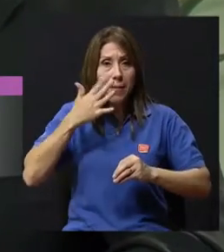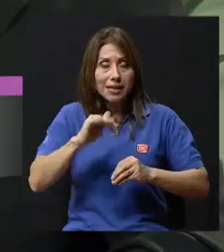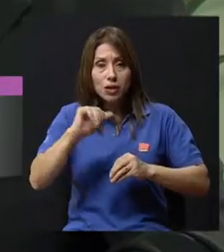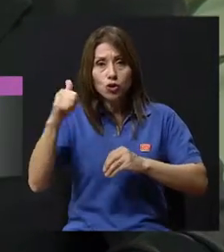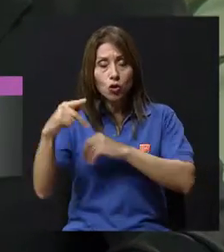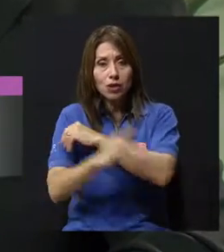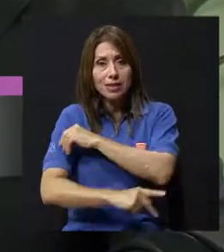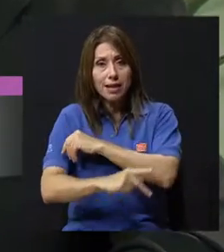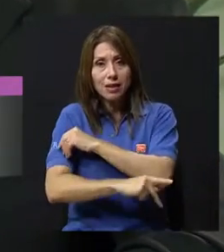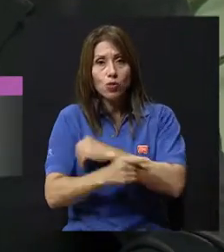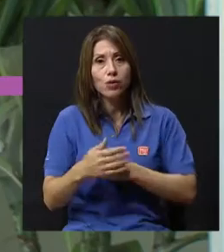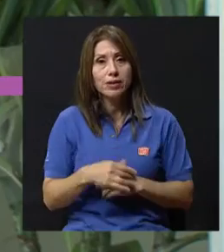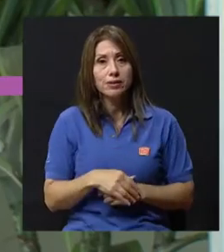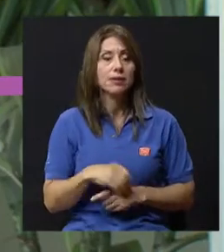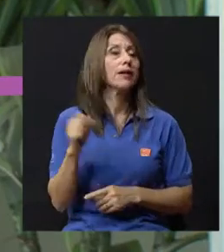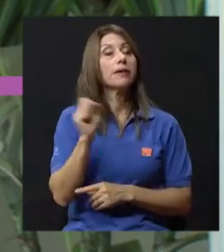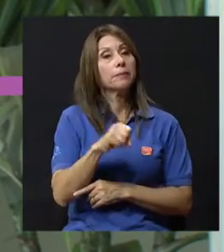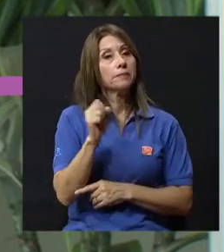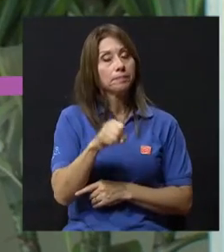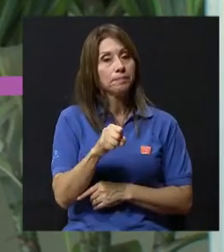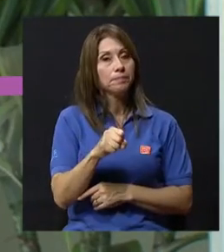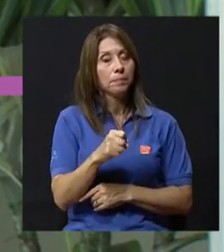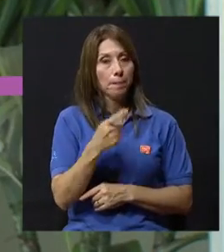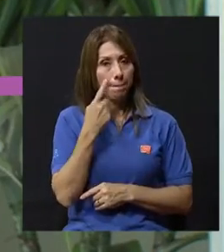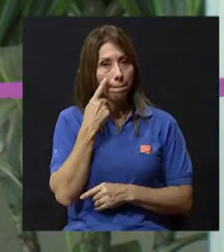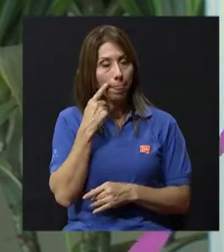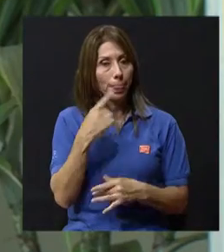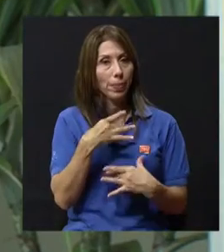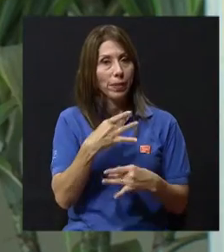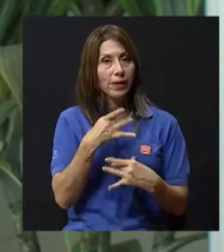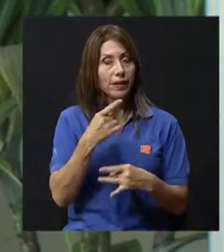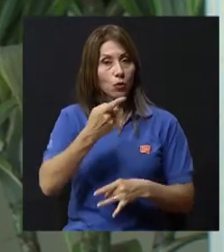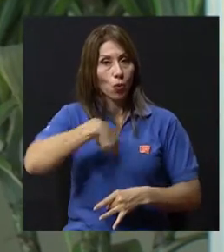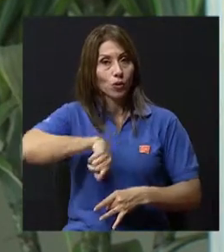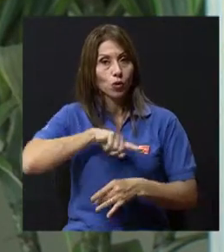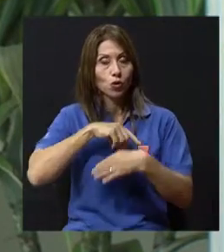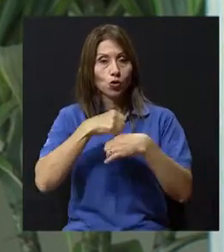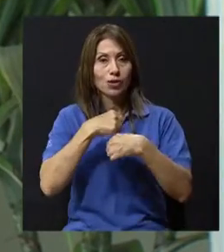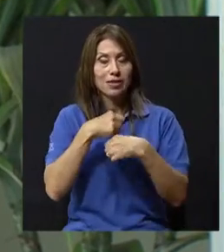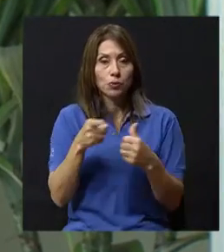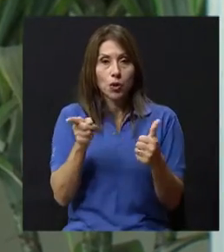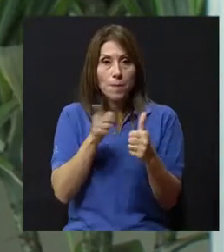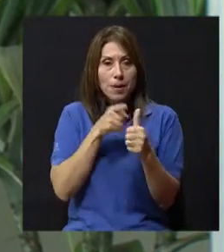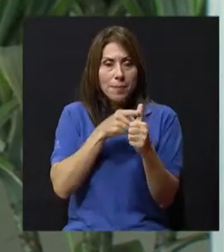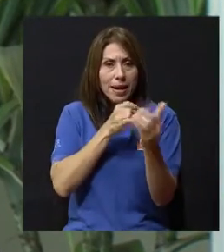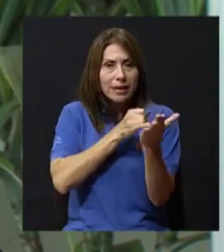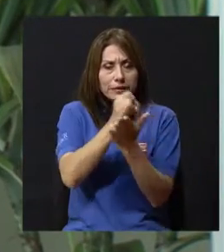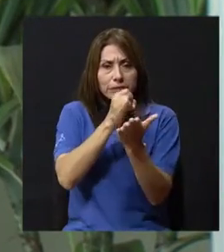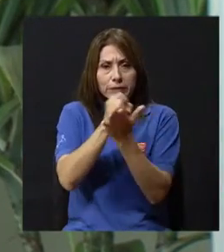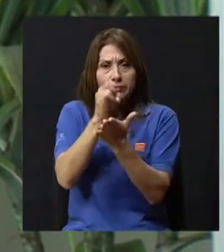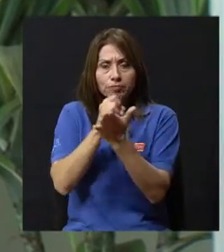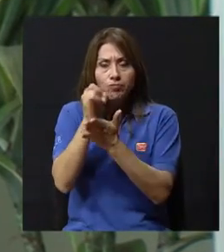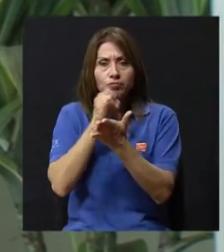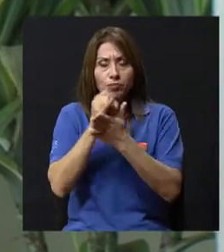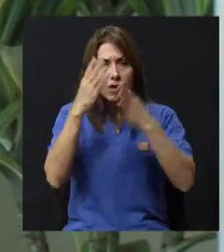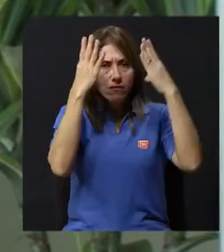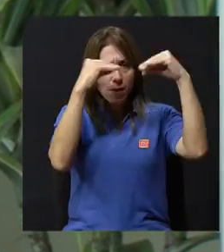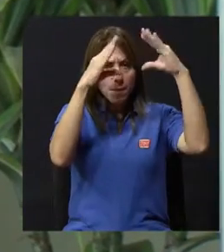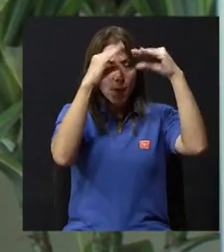en otras actitudes? Sí, es interesante porque cuando nosotros hicimos el primer reporte, por ahí de